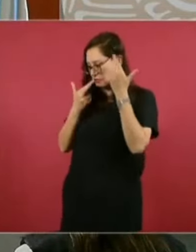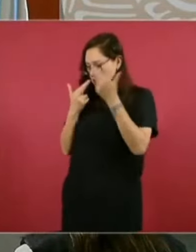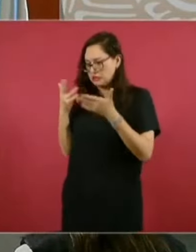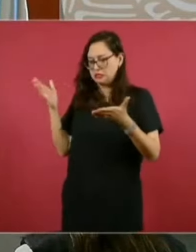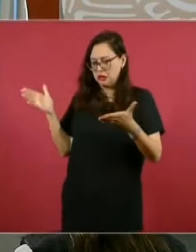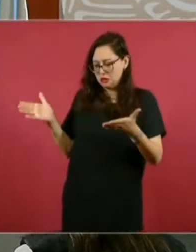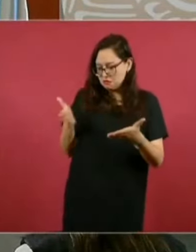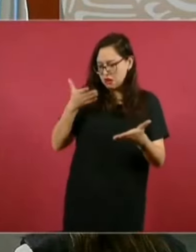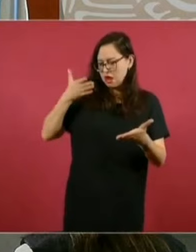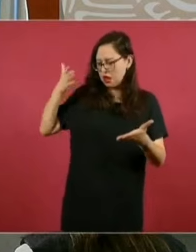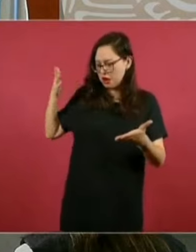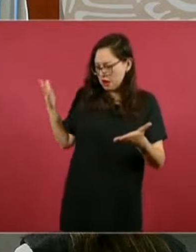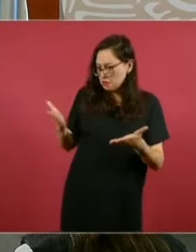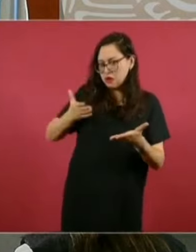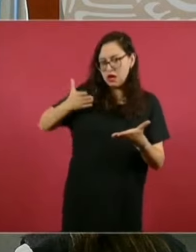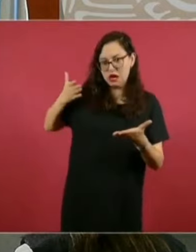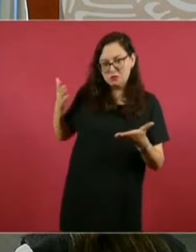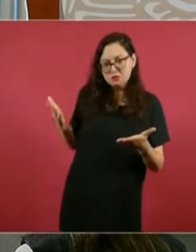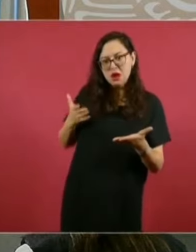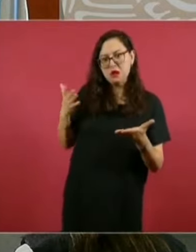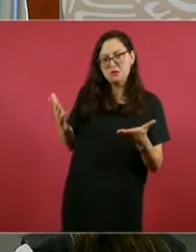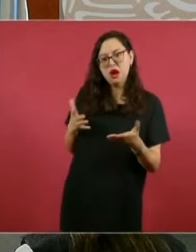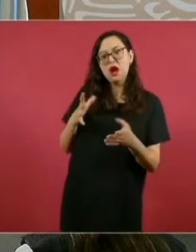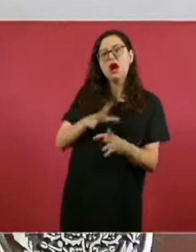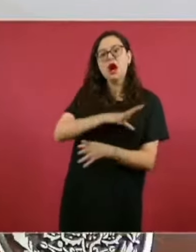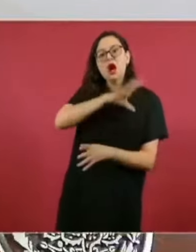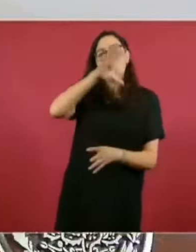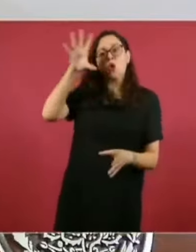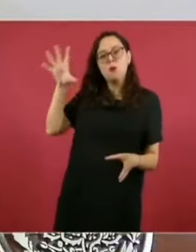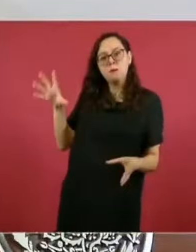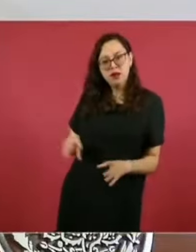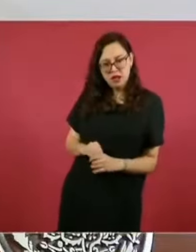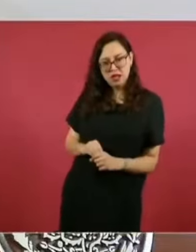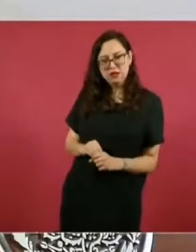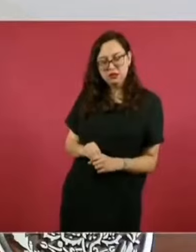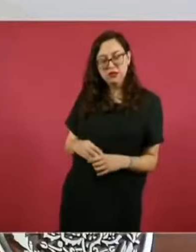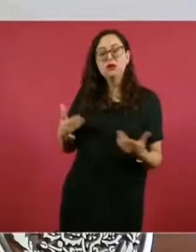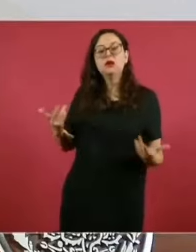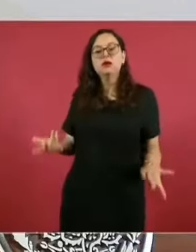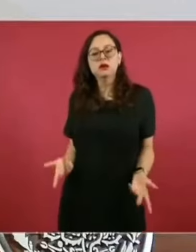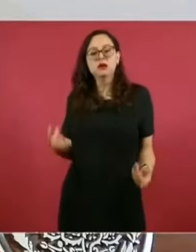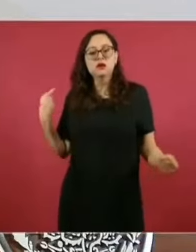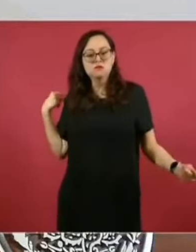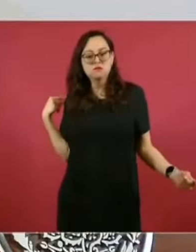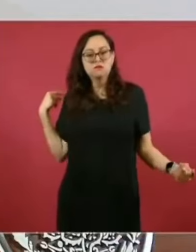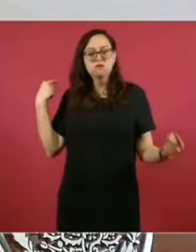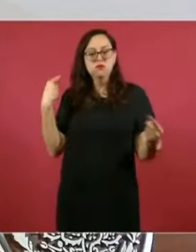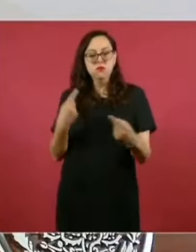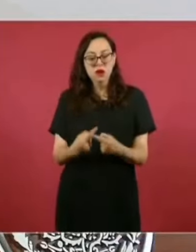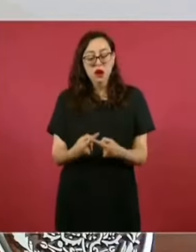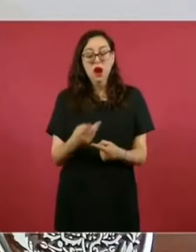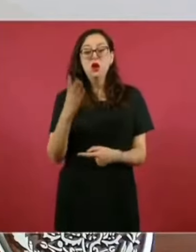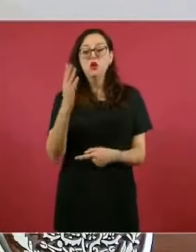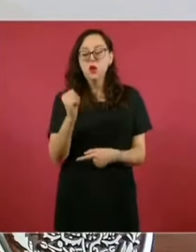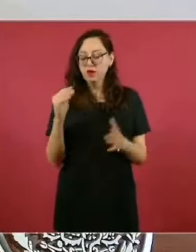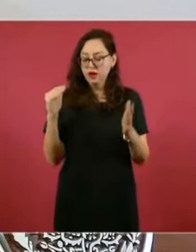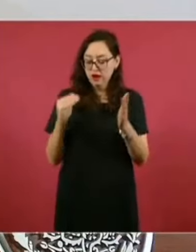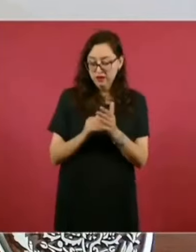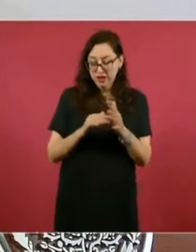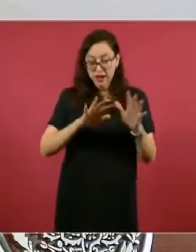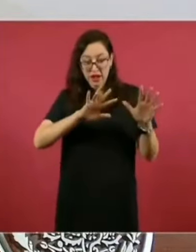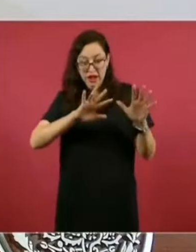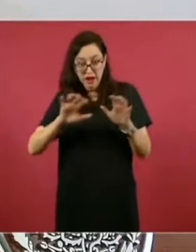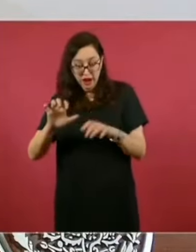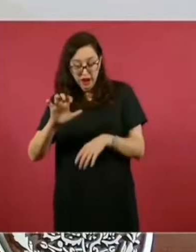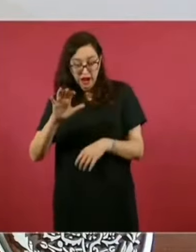de recopilación y presentación de evidencias, a la fecha de hoy, los nueve mil 500 millones de